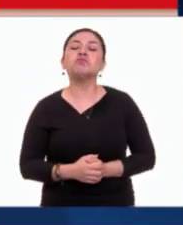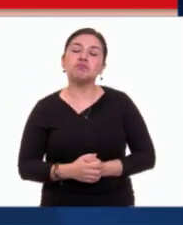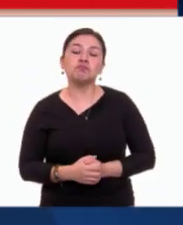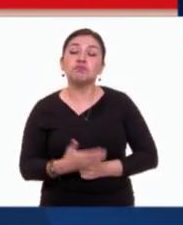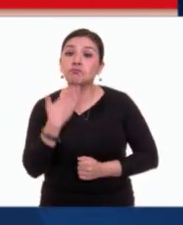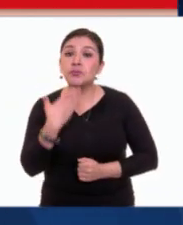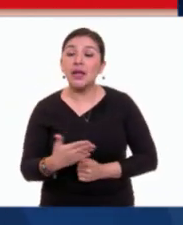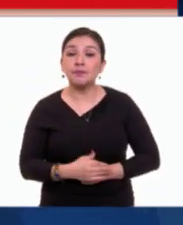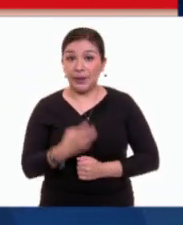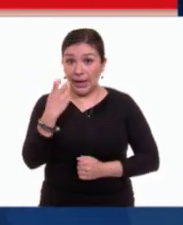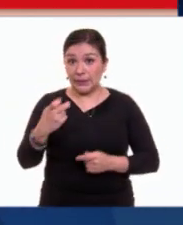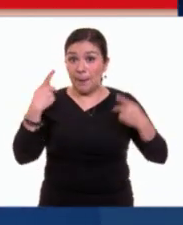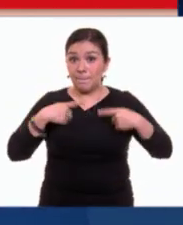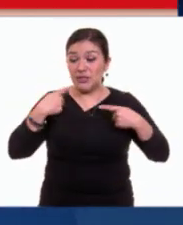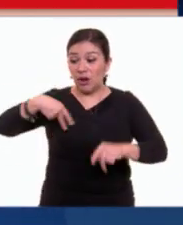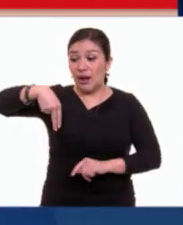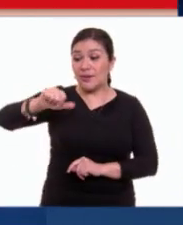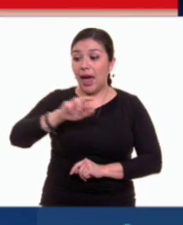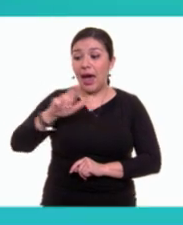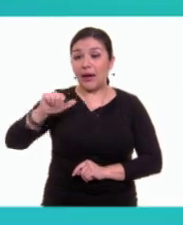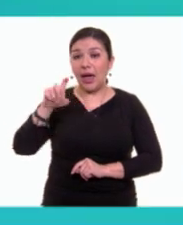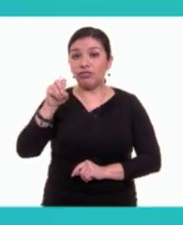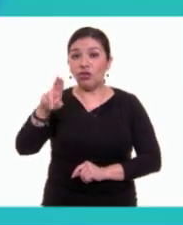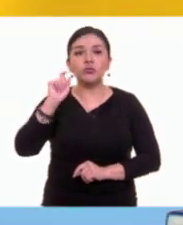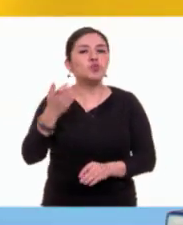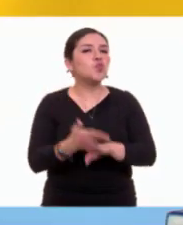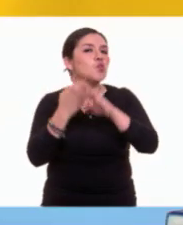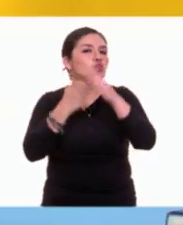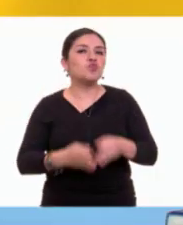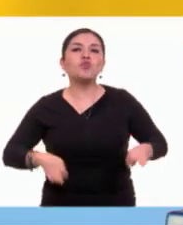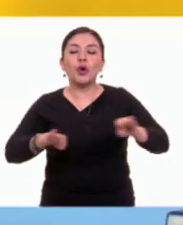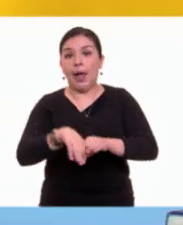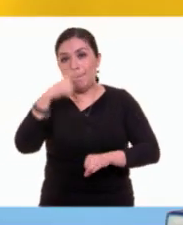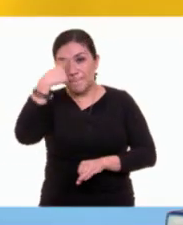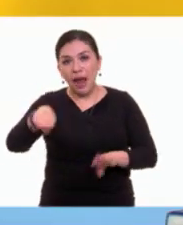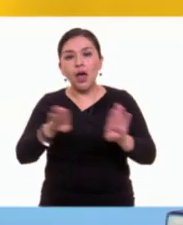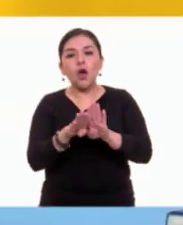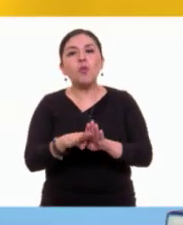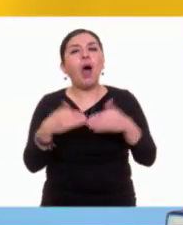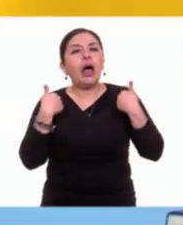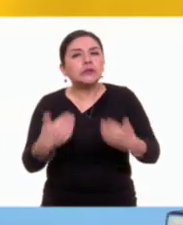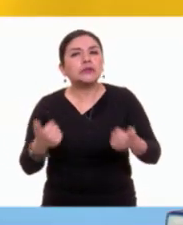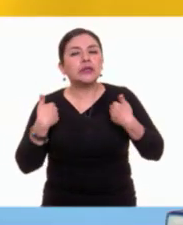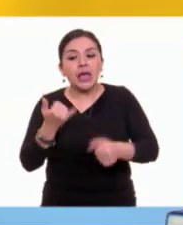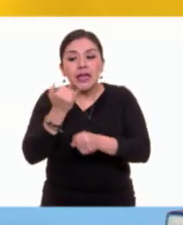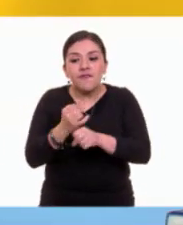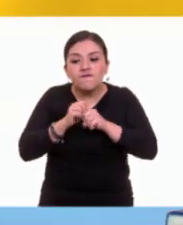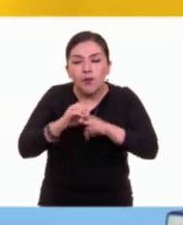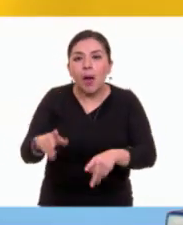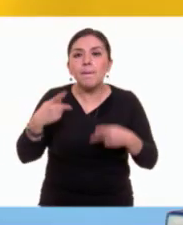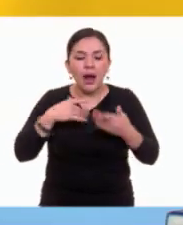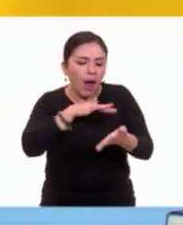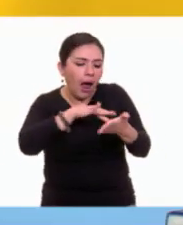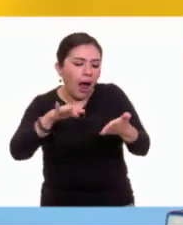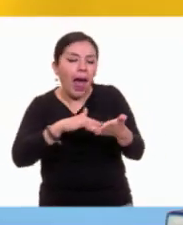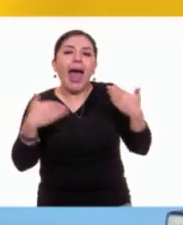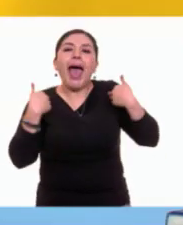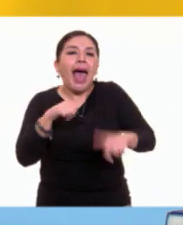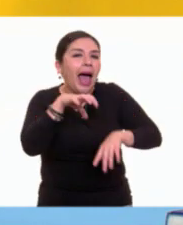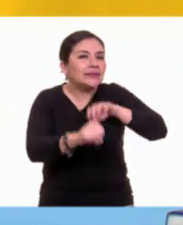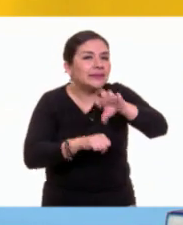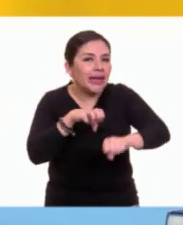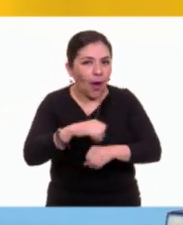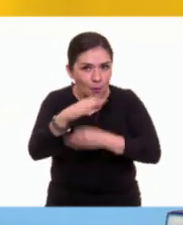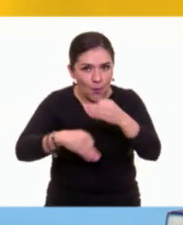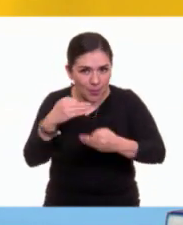Juan Carlos. El narrador es un elemento muy importante en el cuento para dotar al lector de información valiosa. Ahora, ¿me ayudas